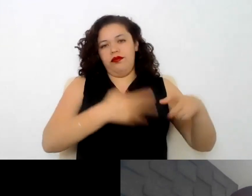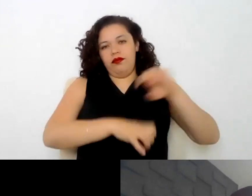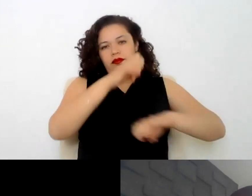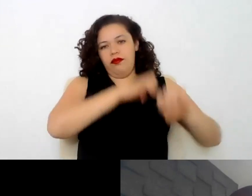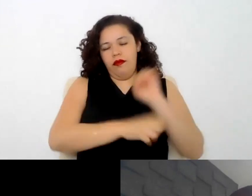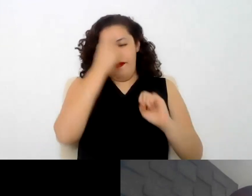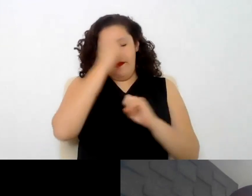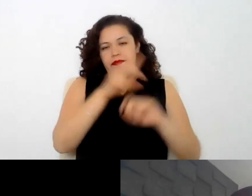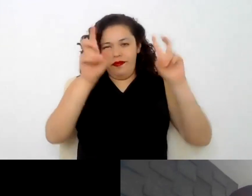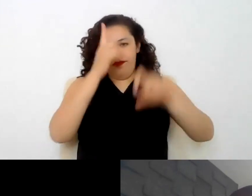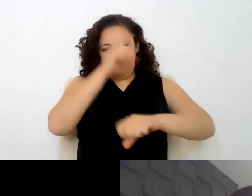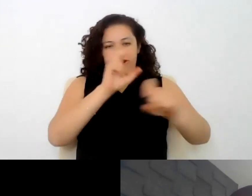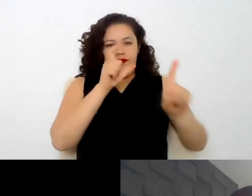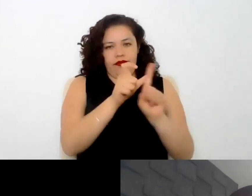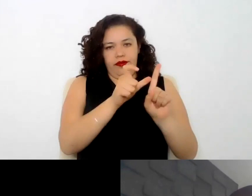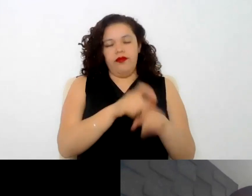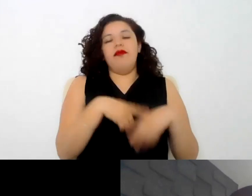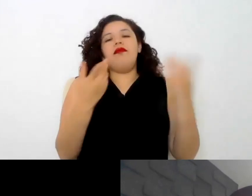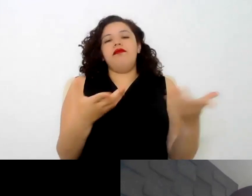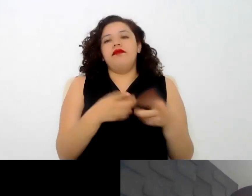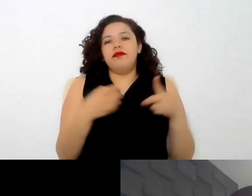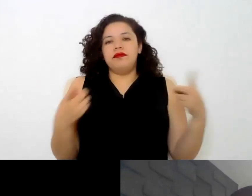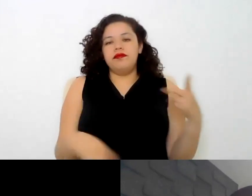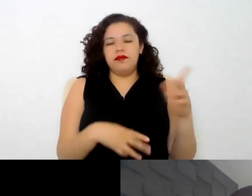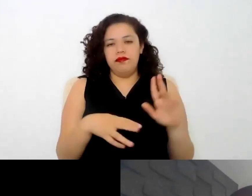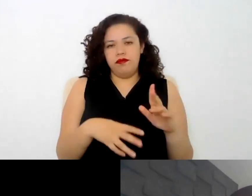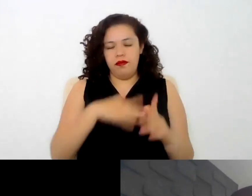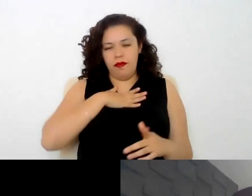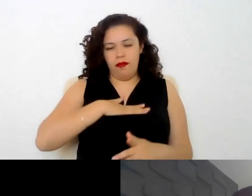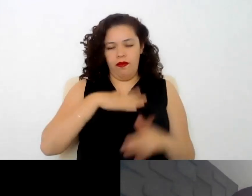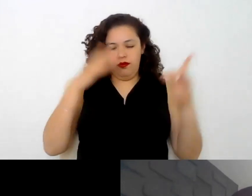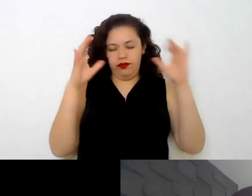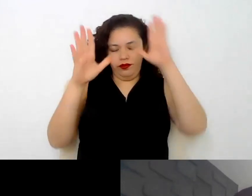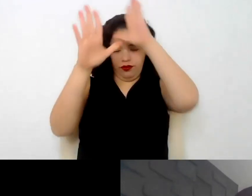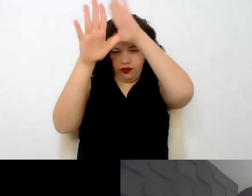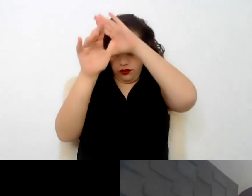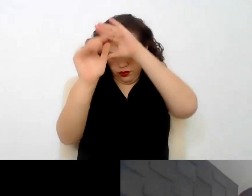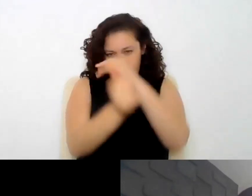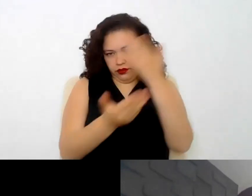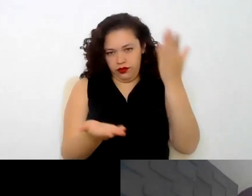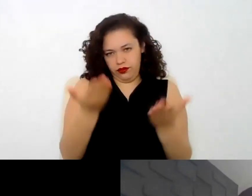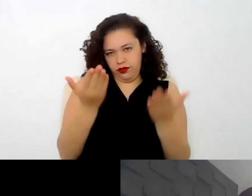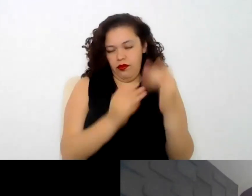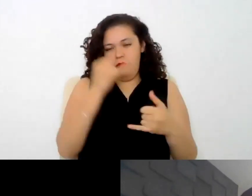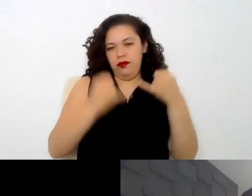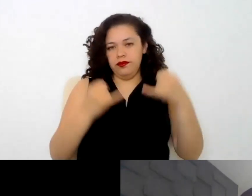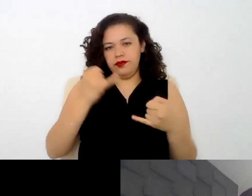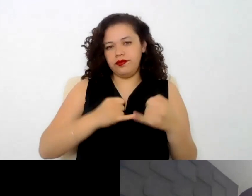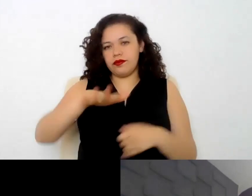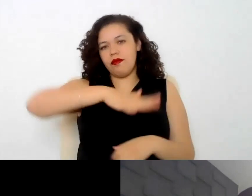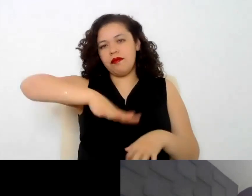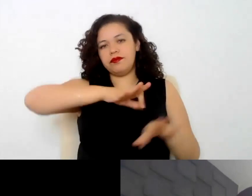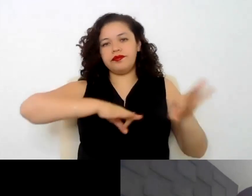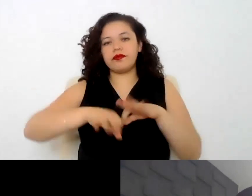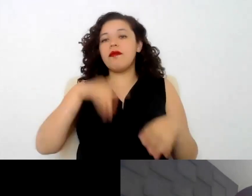materia de amparo. Se desempeña principalmente como litigante en las juntas de conciliación y arbitraje y juzgados laborales. También